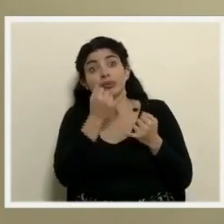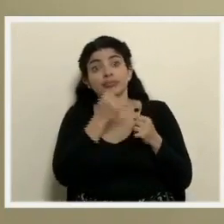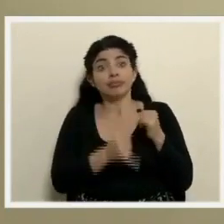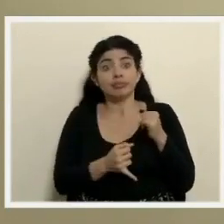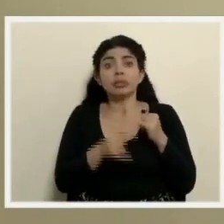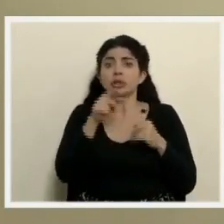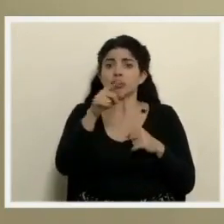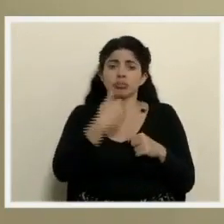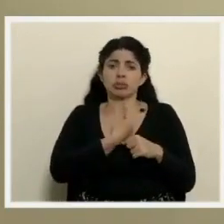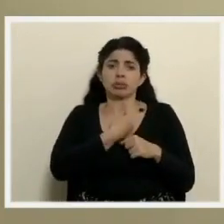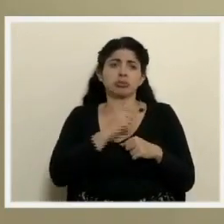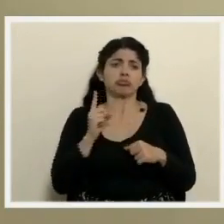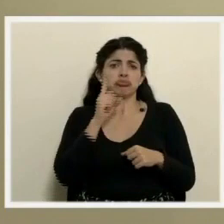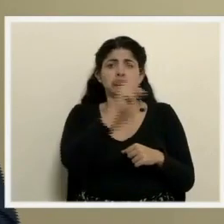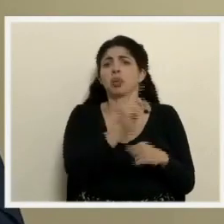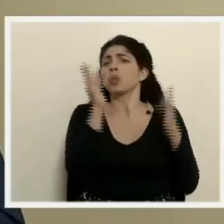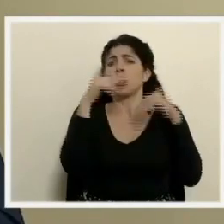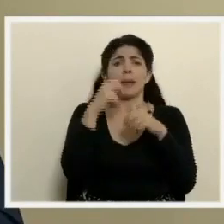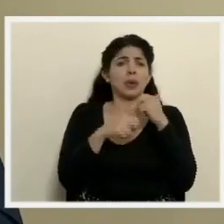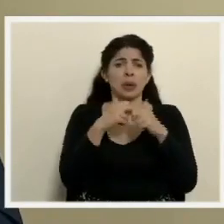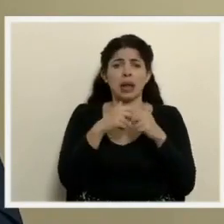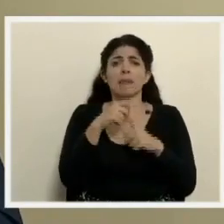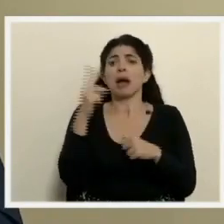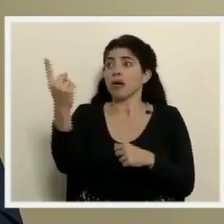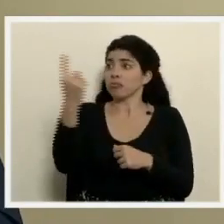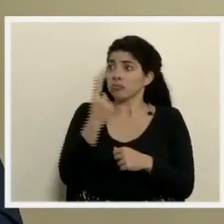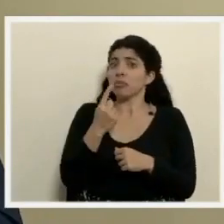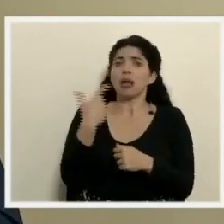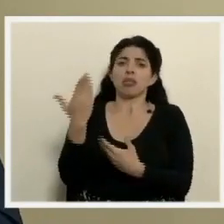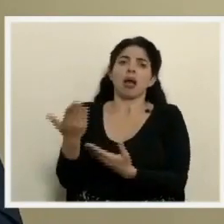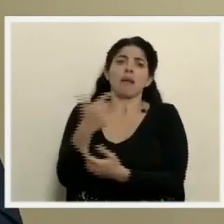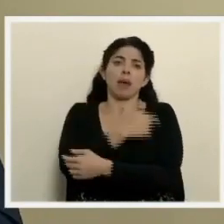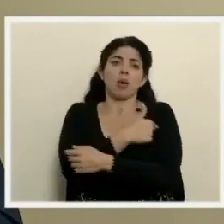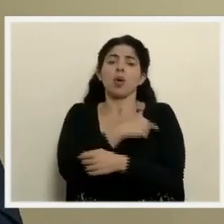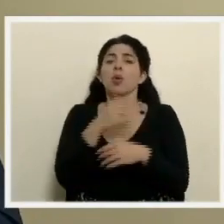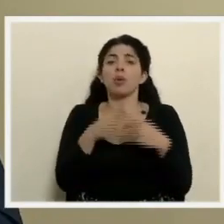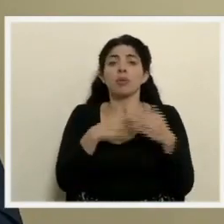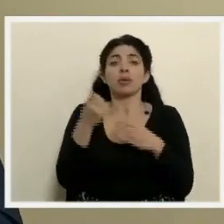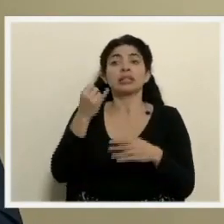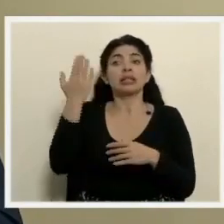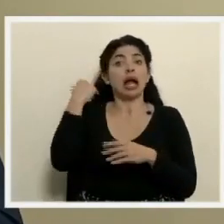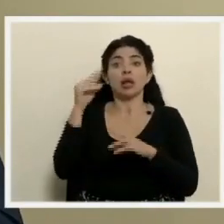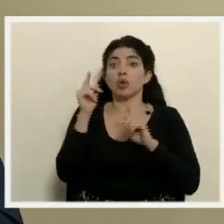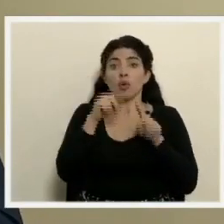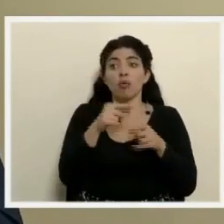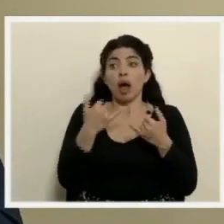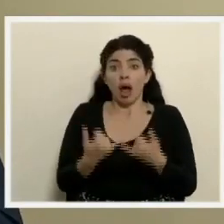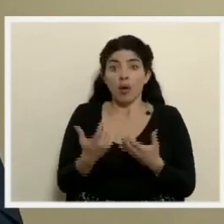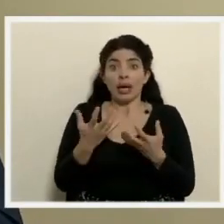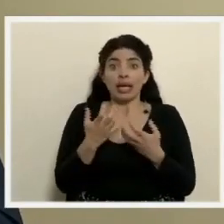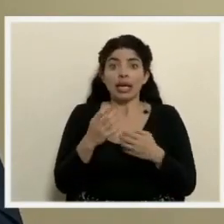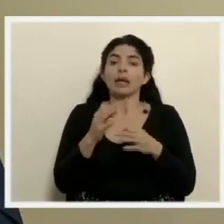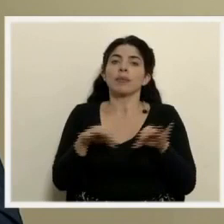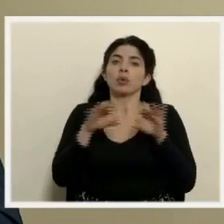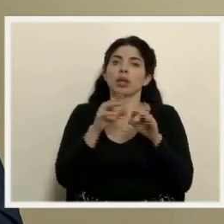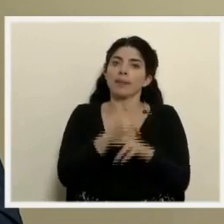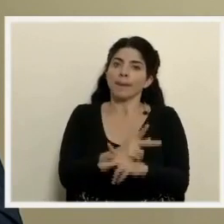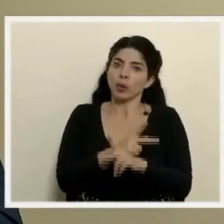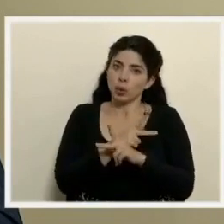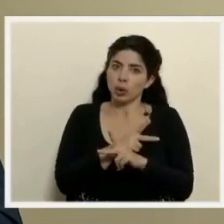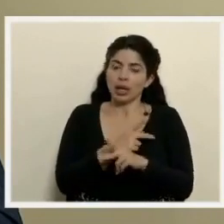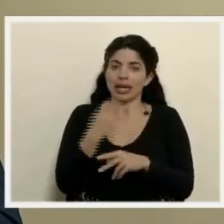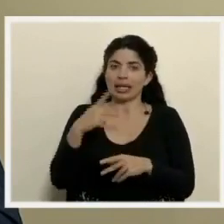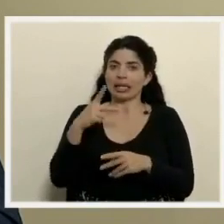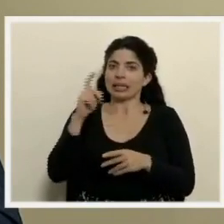el área que se hagan presentes que no hay problema siempre se les va a vacunar aunque no hayan acudido en su momento queremos protegerlos pero queremos